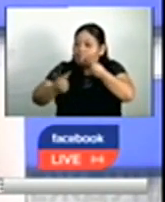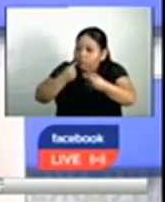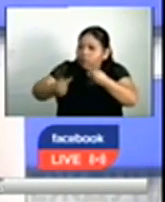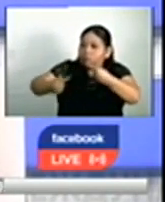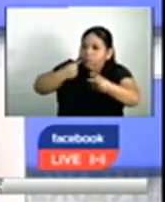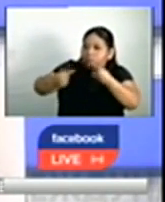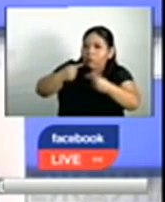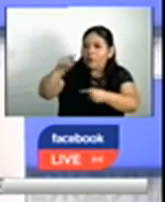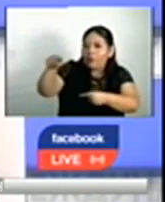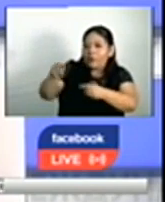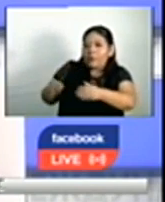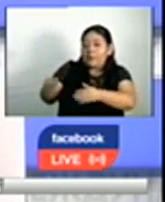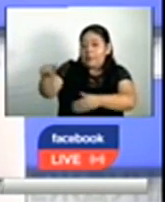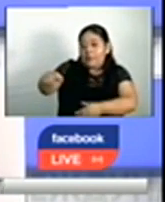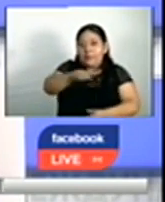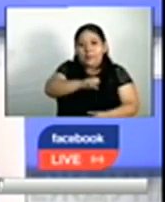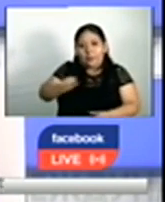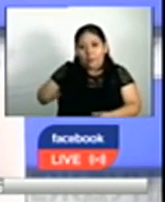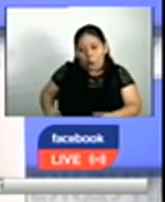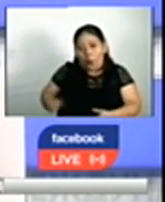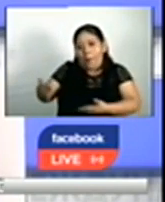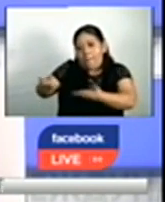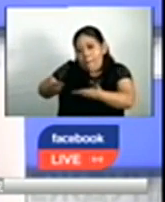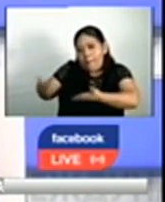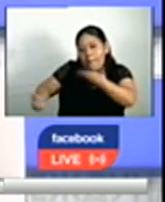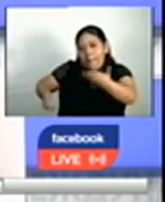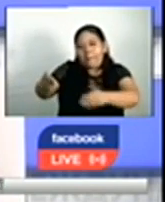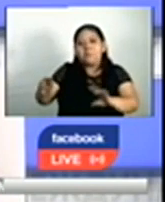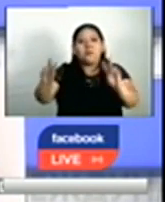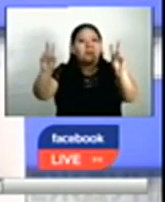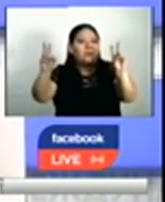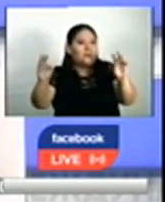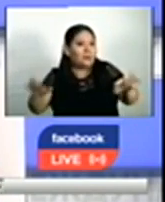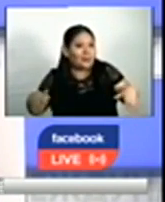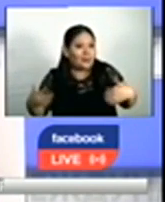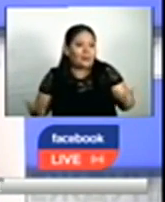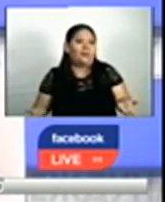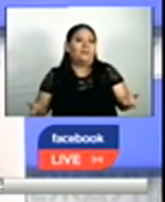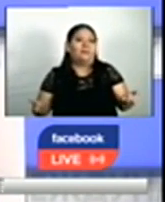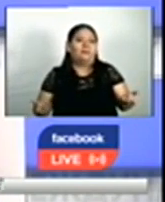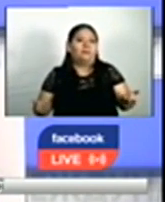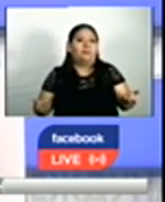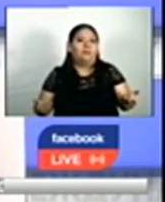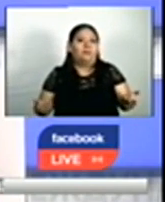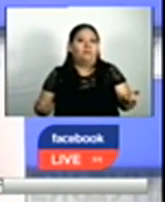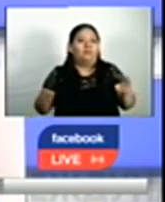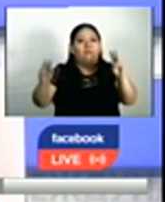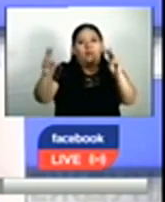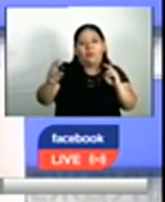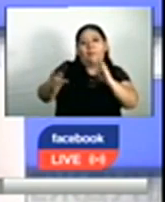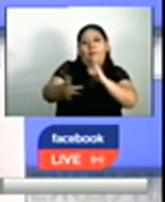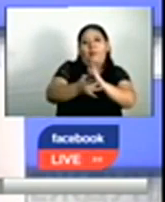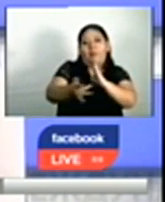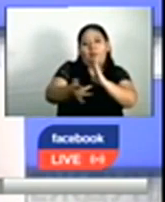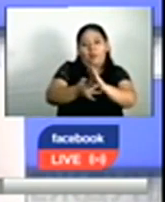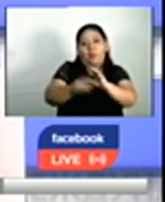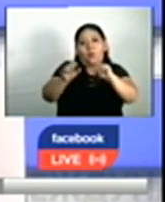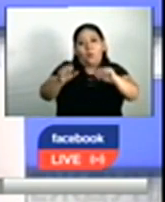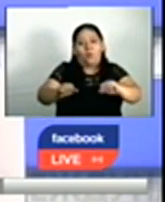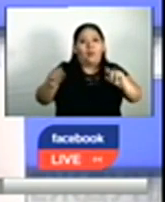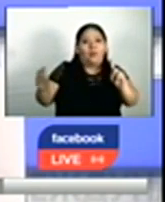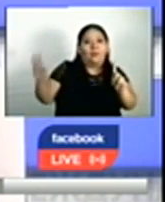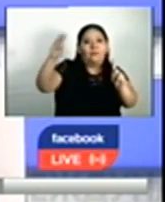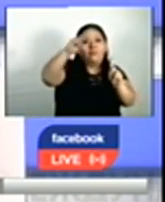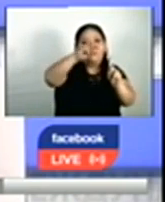con las autoridades salvadoreñas sobre cuestiones relativas a los asuntos técnicos para alcanzar metas, sobre todo